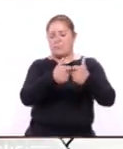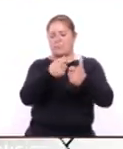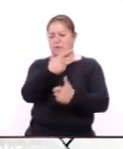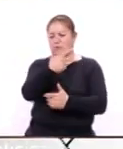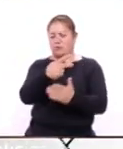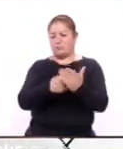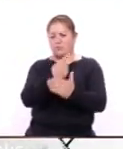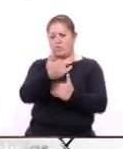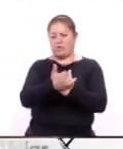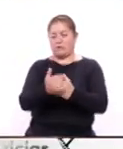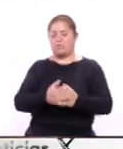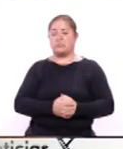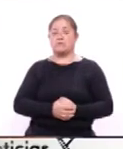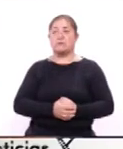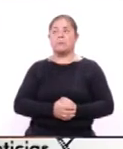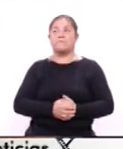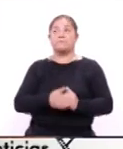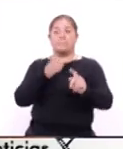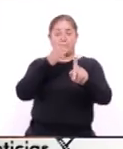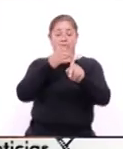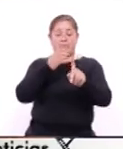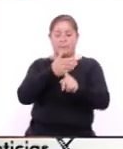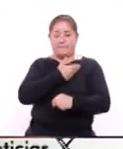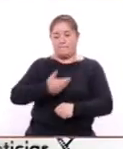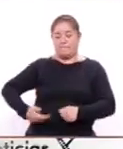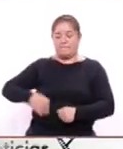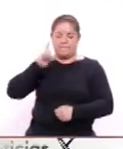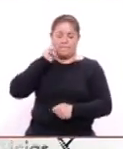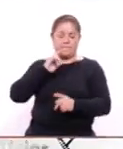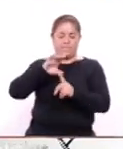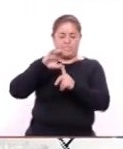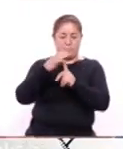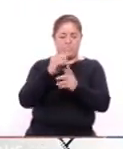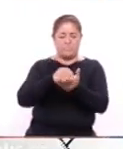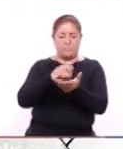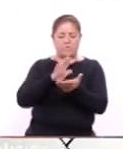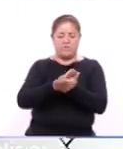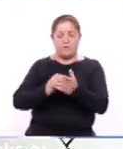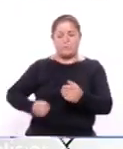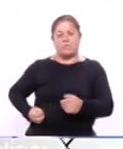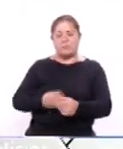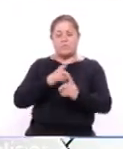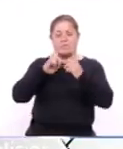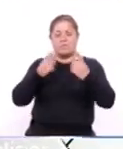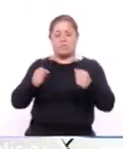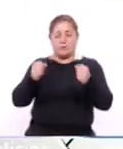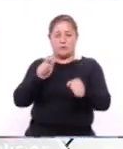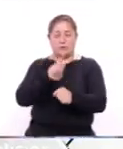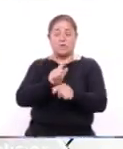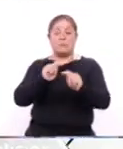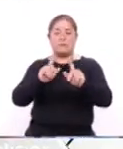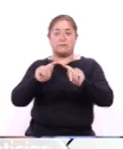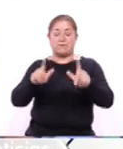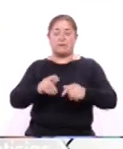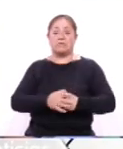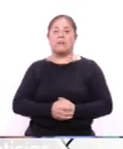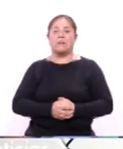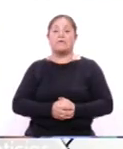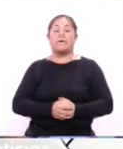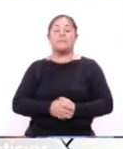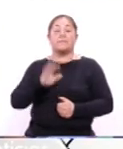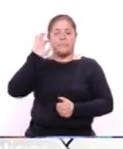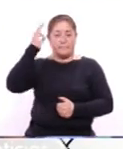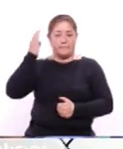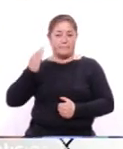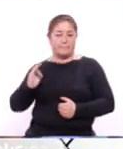proyectos. En este sentido, la presidenta honorífica del Comité Consultivo de Bienestar y Desarrollo Social de Tlaxcala, Fernanda Espinosa